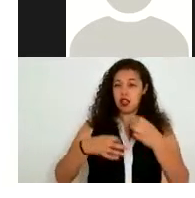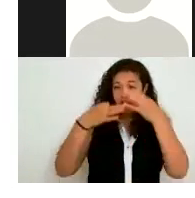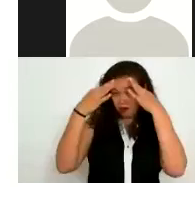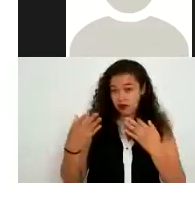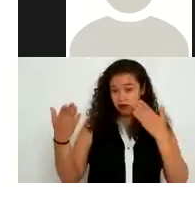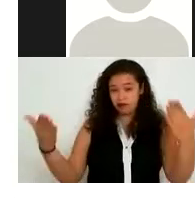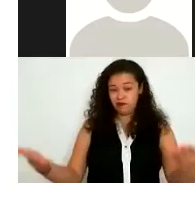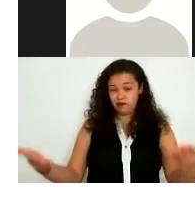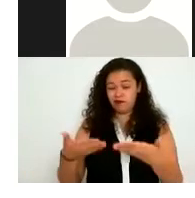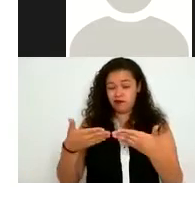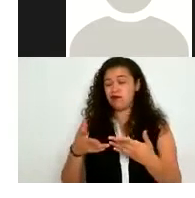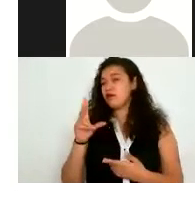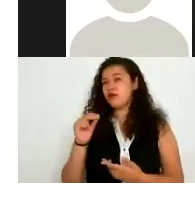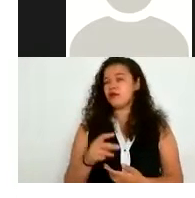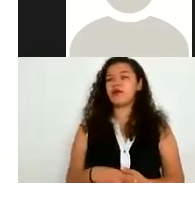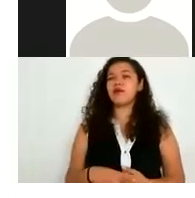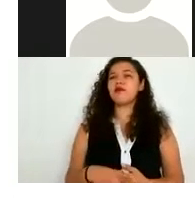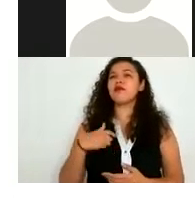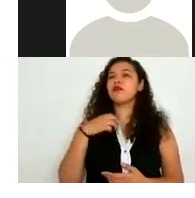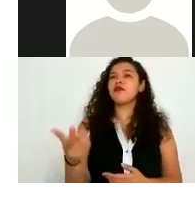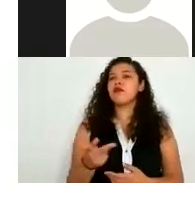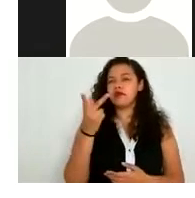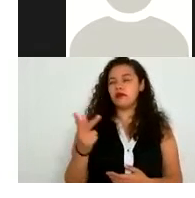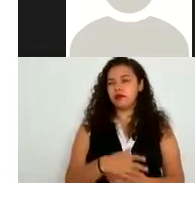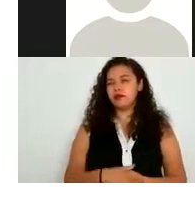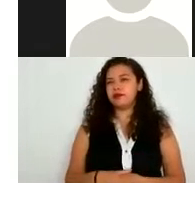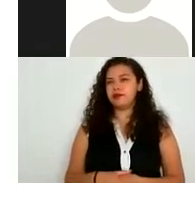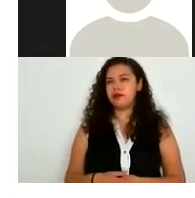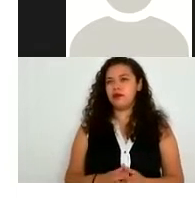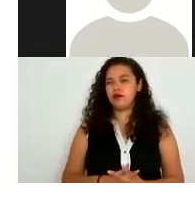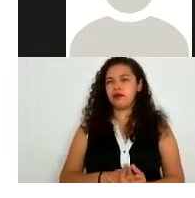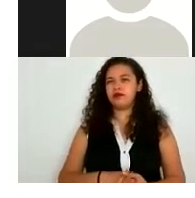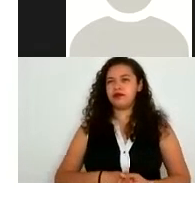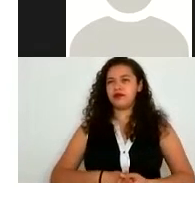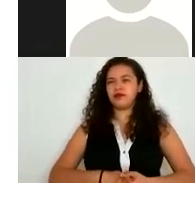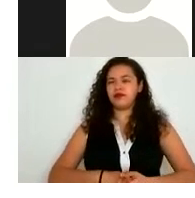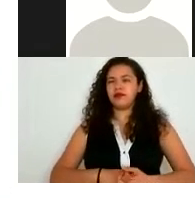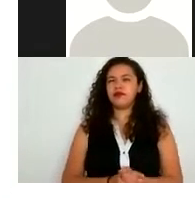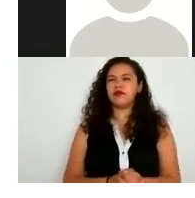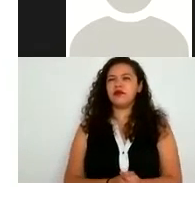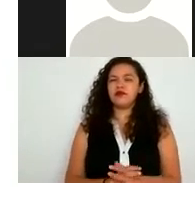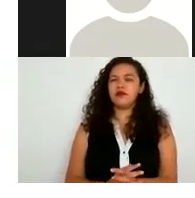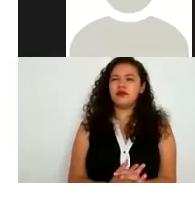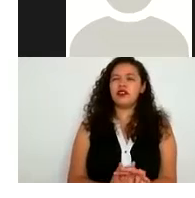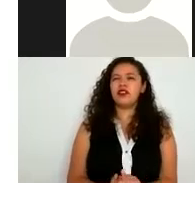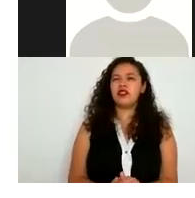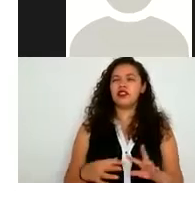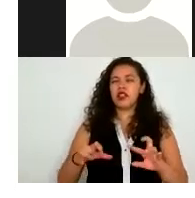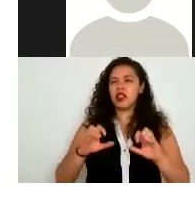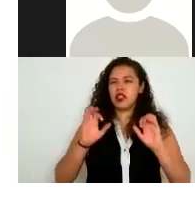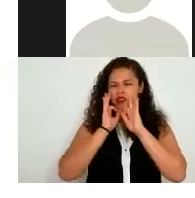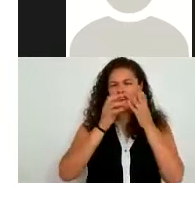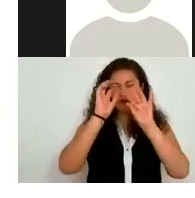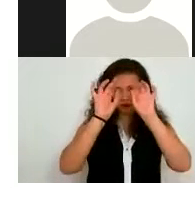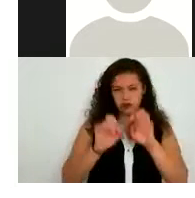uno si tendríamos que modificar algo en nuestros formatos debido a que por ejemplo el solicitar la delegación o municipio